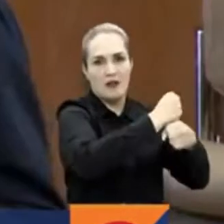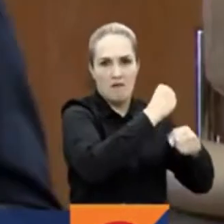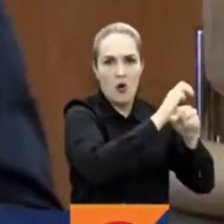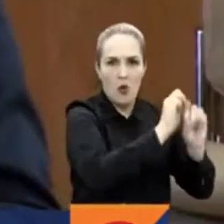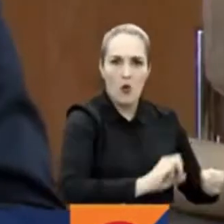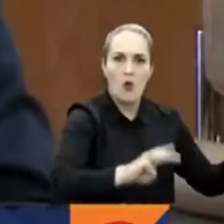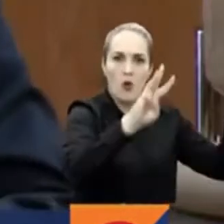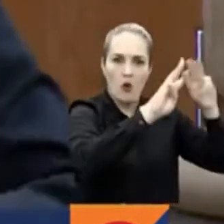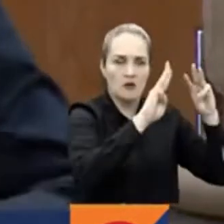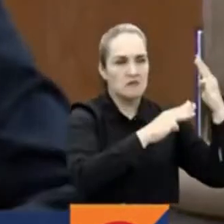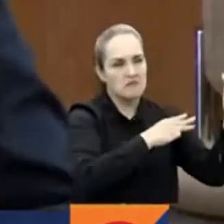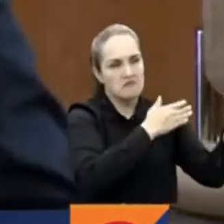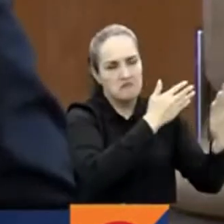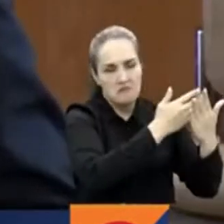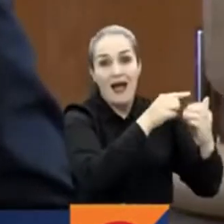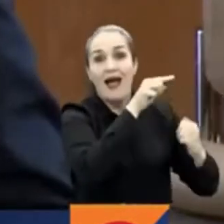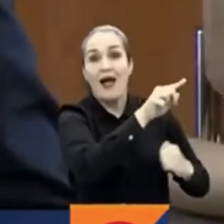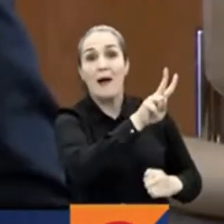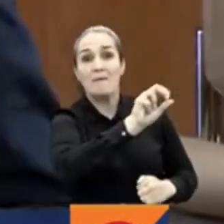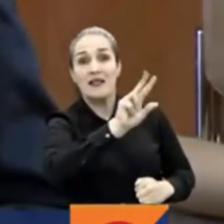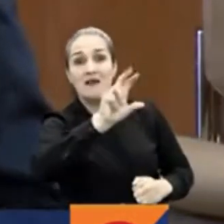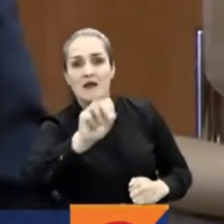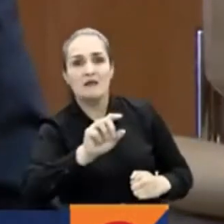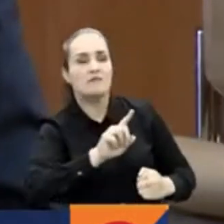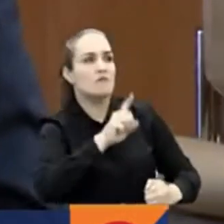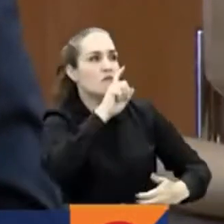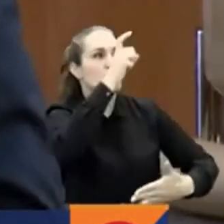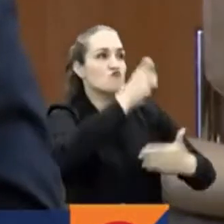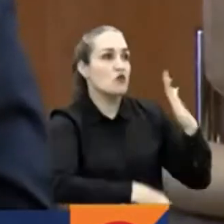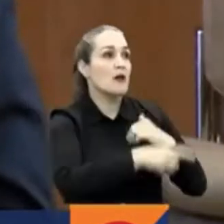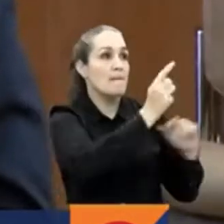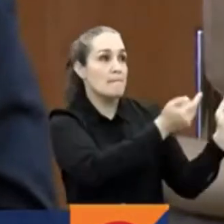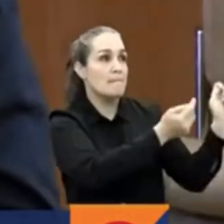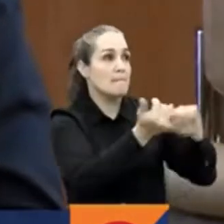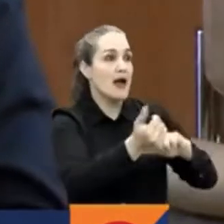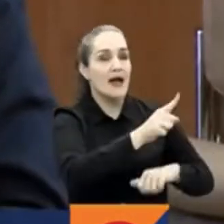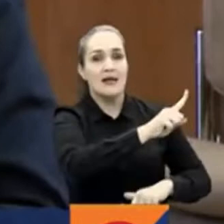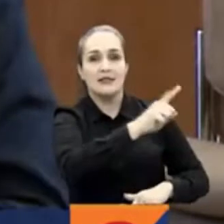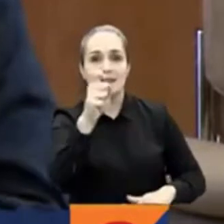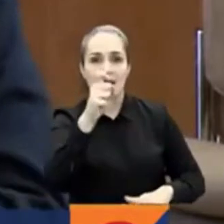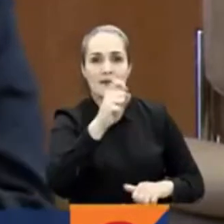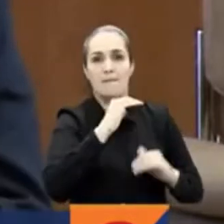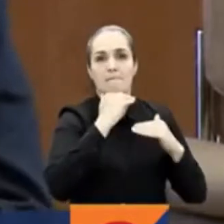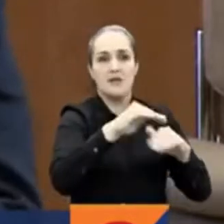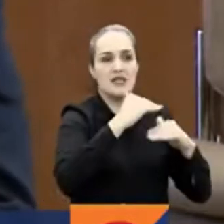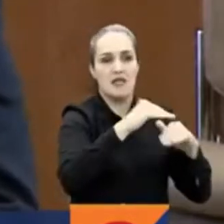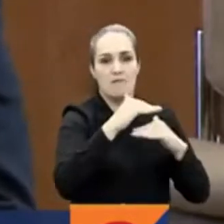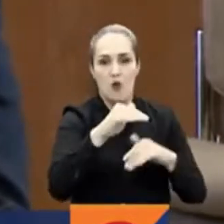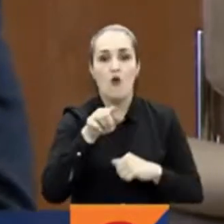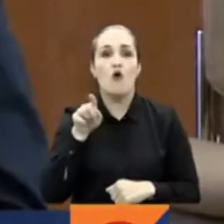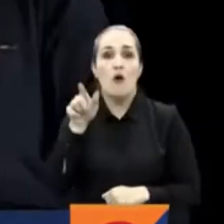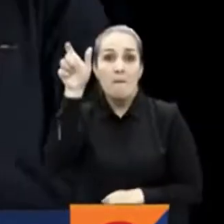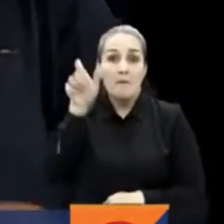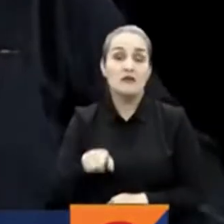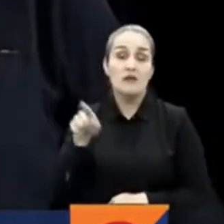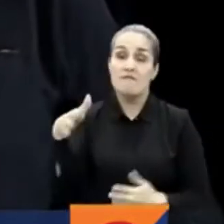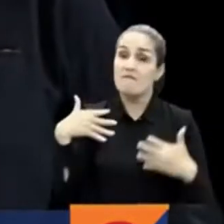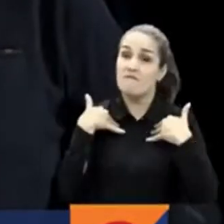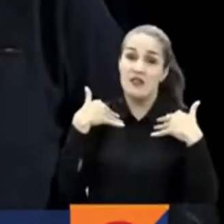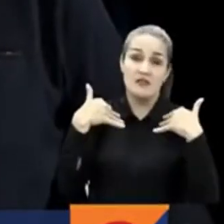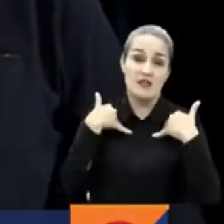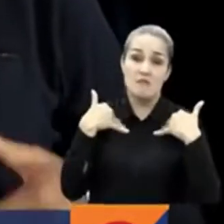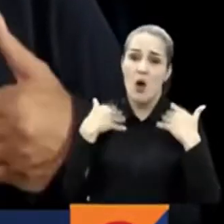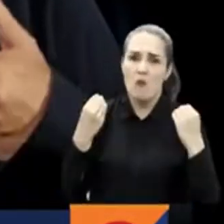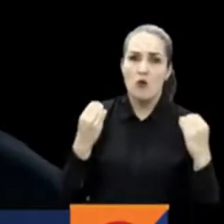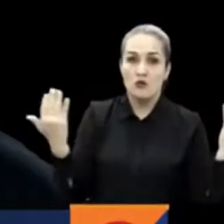la justicia condenó a la nación a pagarle 100 salarios mínimos legales mensuales vigentes a Alex Togado por haber sido una de las víctimas de las